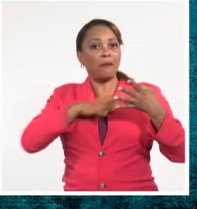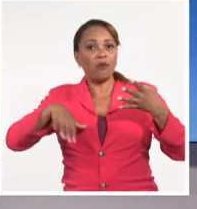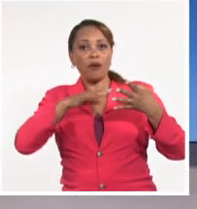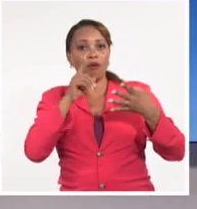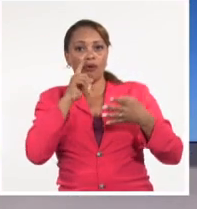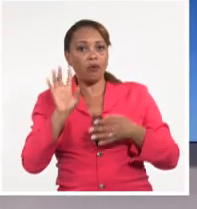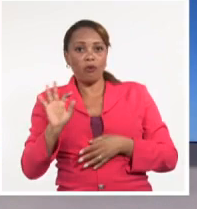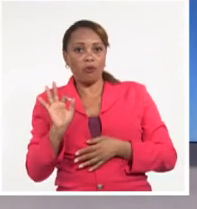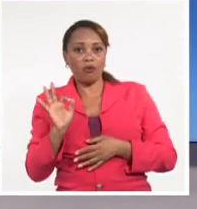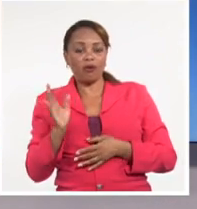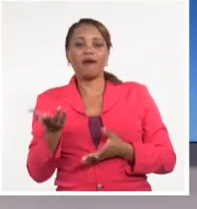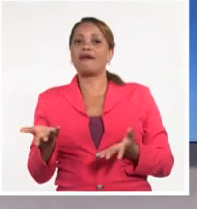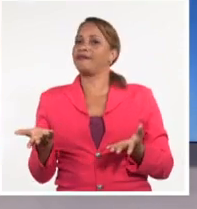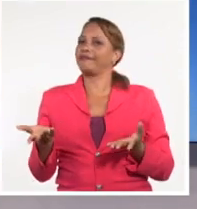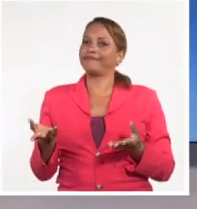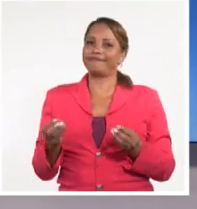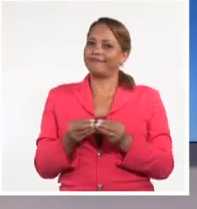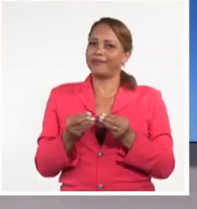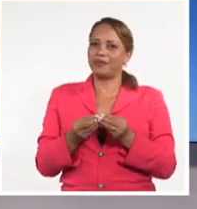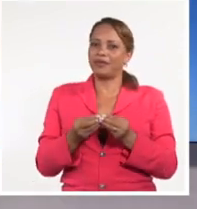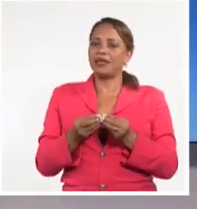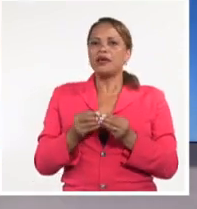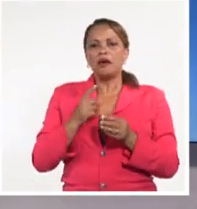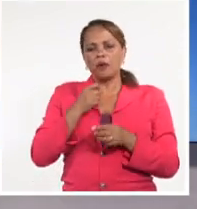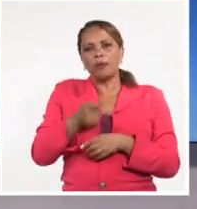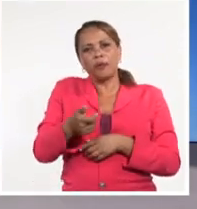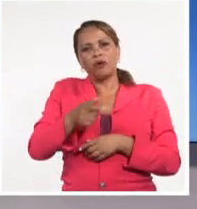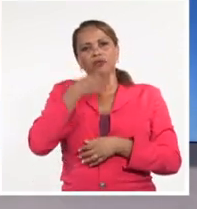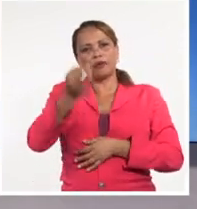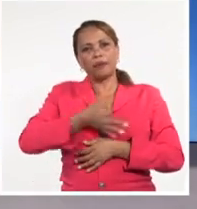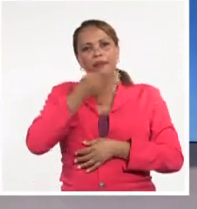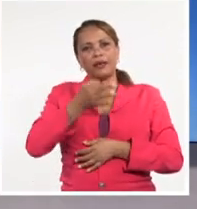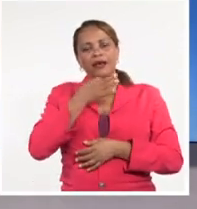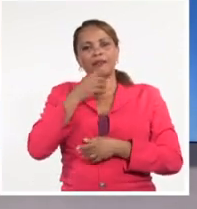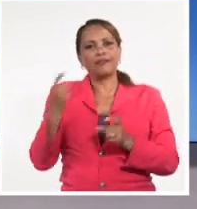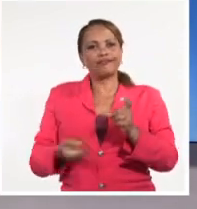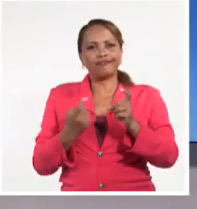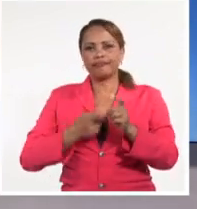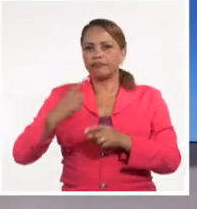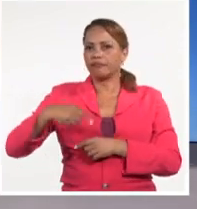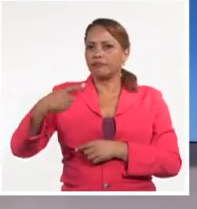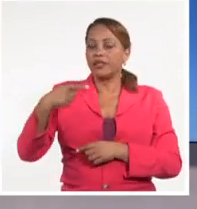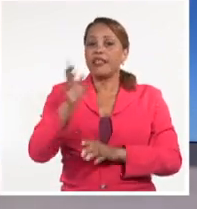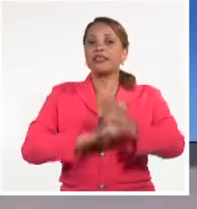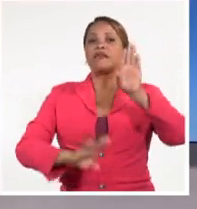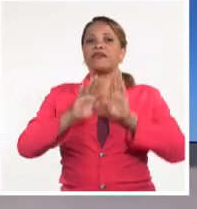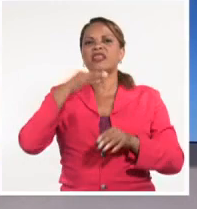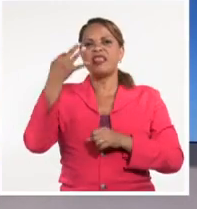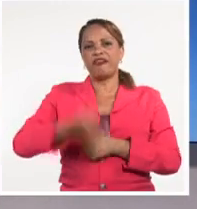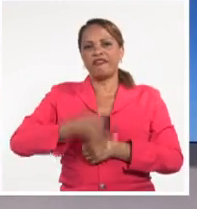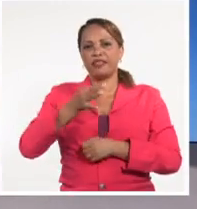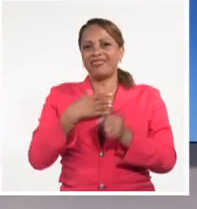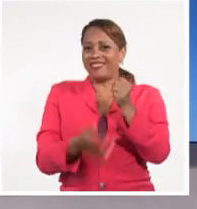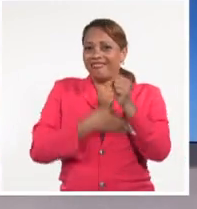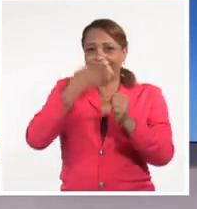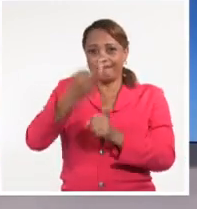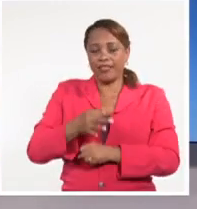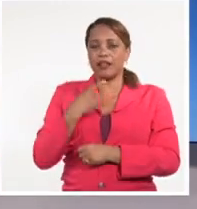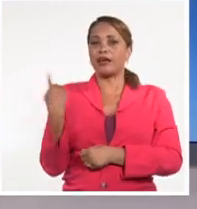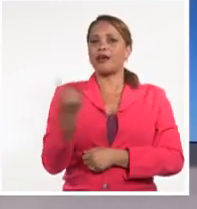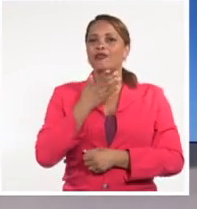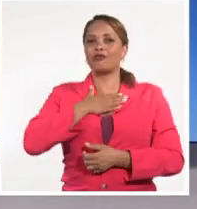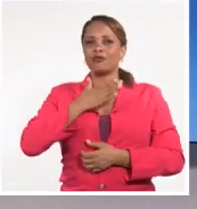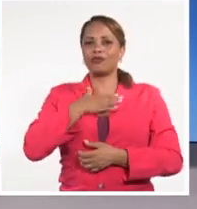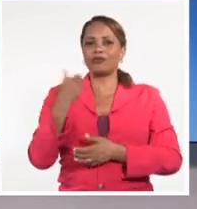iluso. Regresaré muy pronto con más elementos para el combate diario, para defender la verdad, nuestra verdad. La que